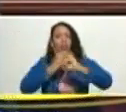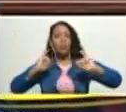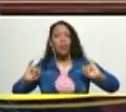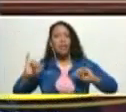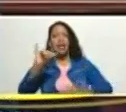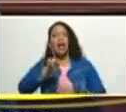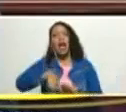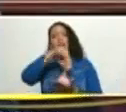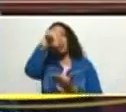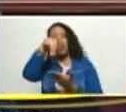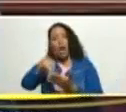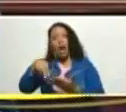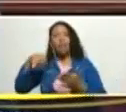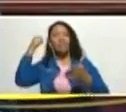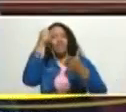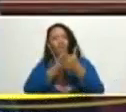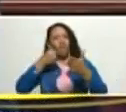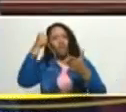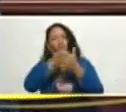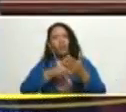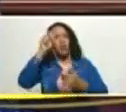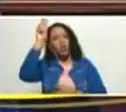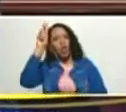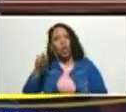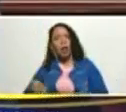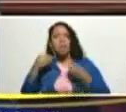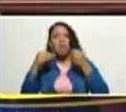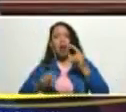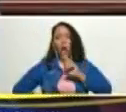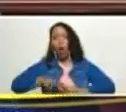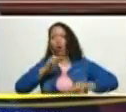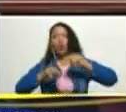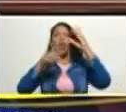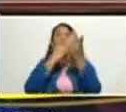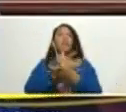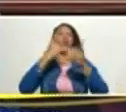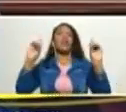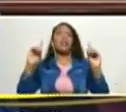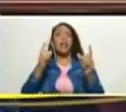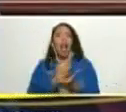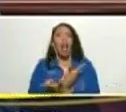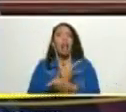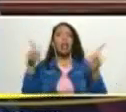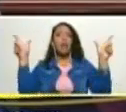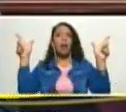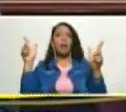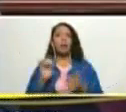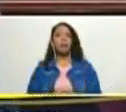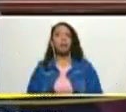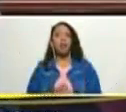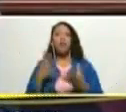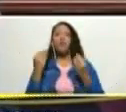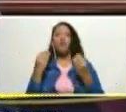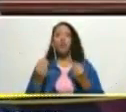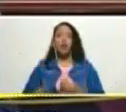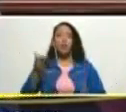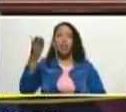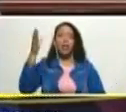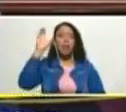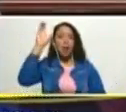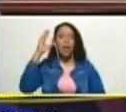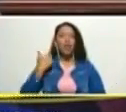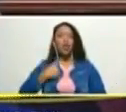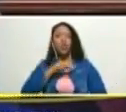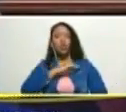que lucha todos los días por construir su democracia y sus libertades es muy importante para un país como el